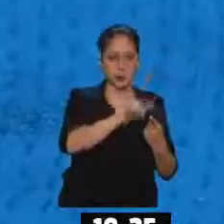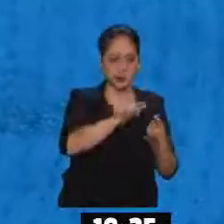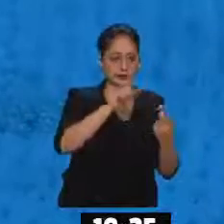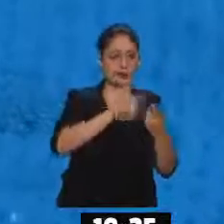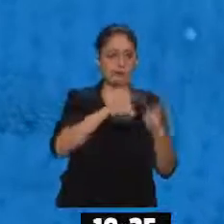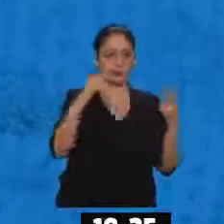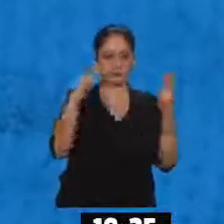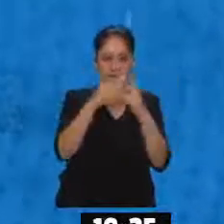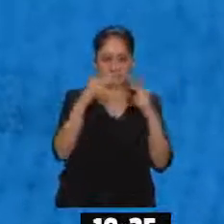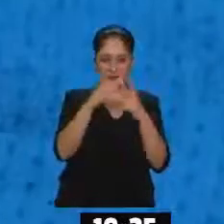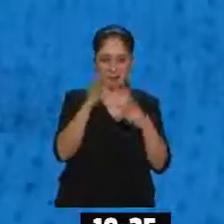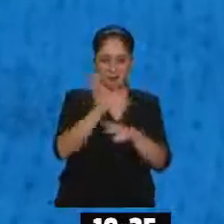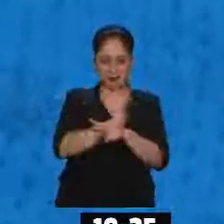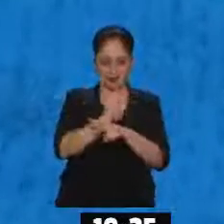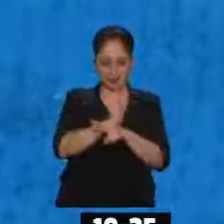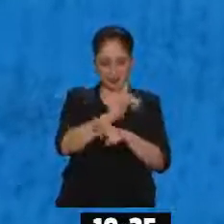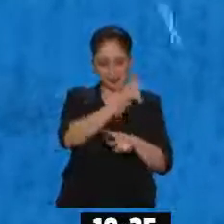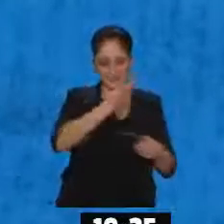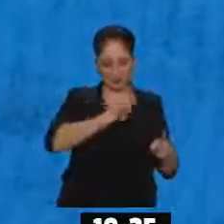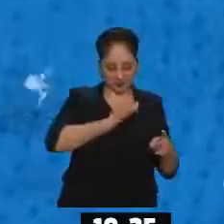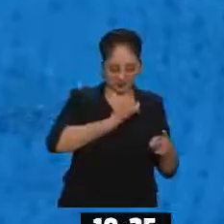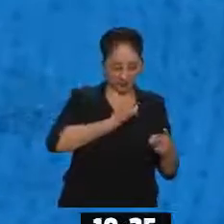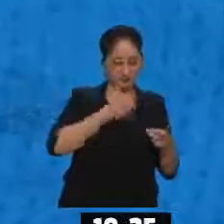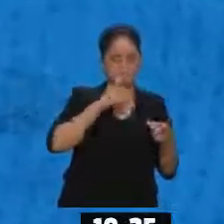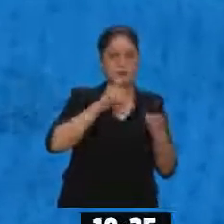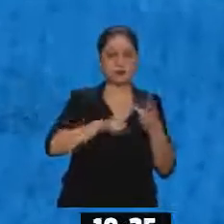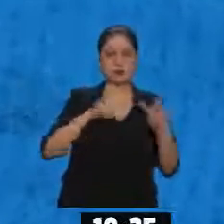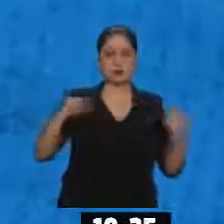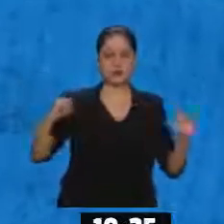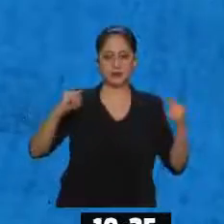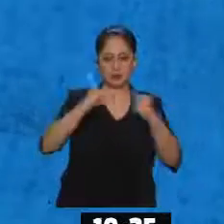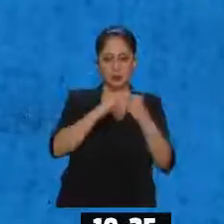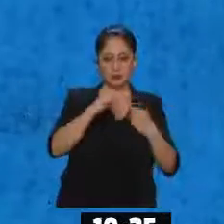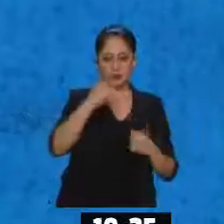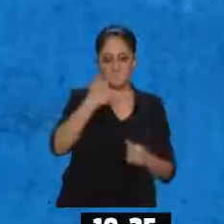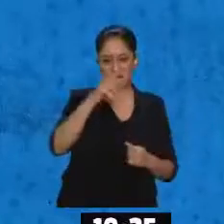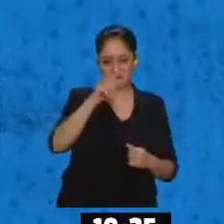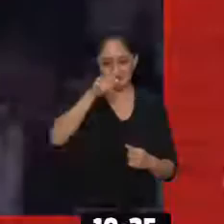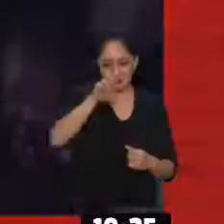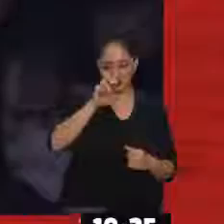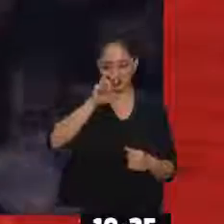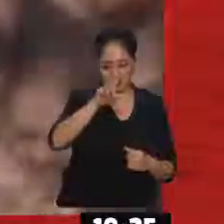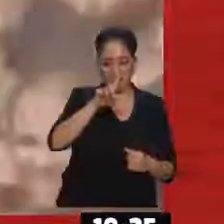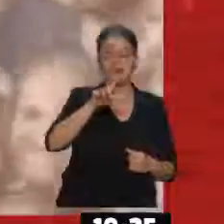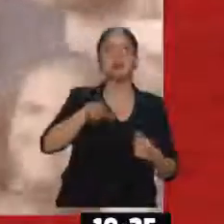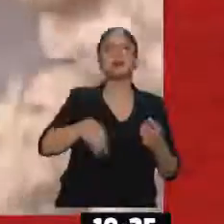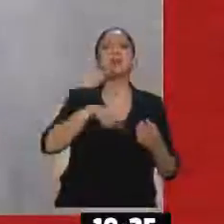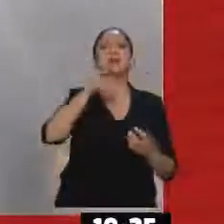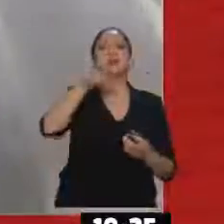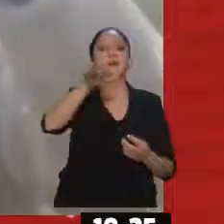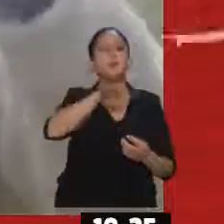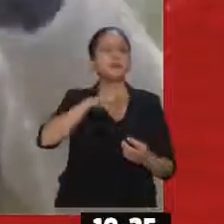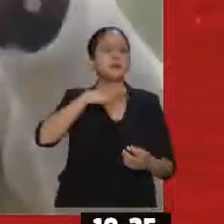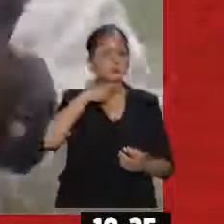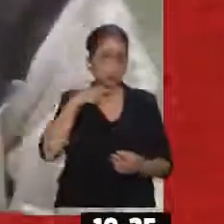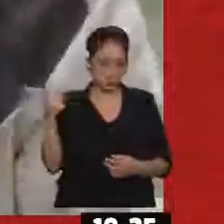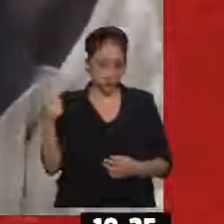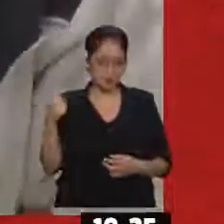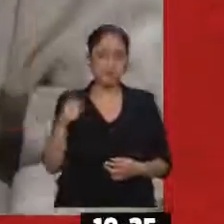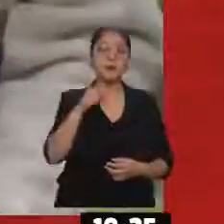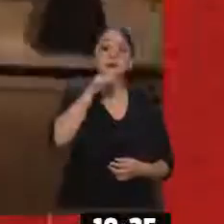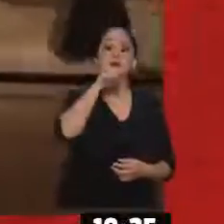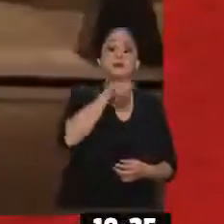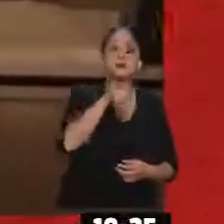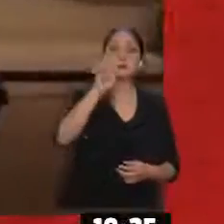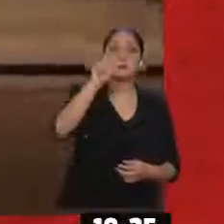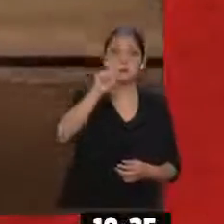Cine, en Uruguay 52 Centro Histórico. El Instituto Guete, en la calle de Tonalá, Colonia Roma. Vamos a tener también 20